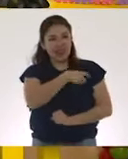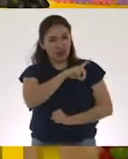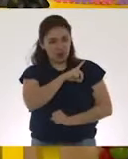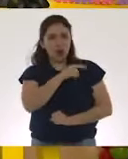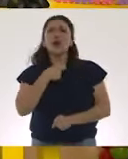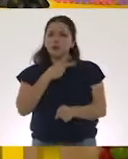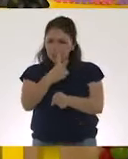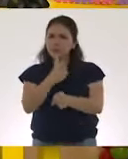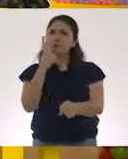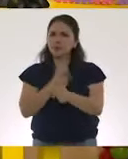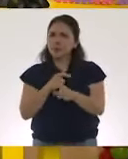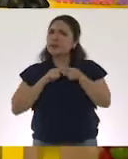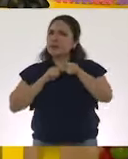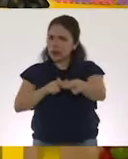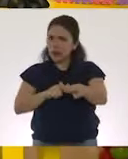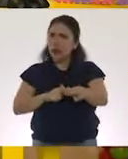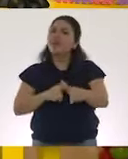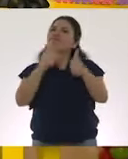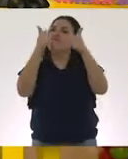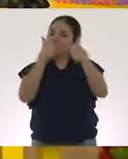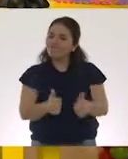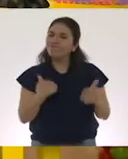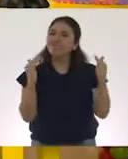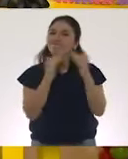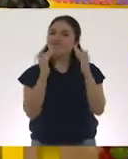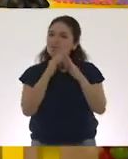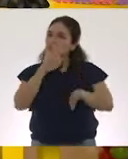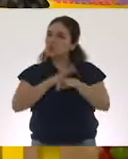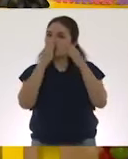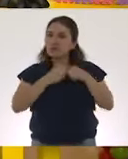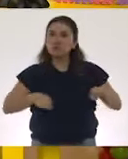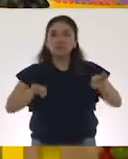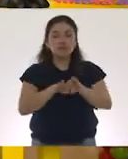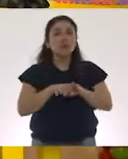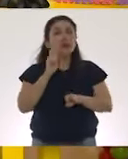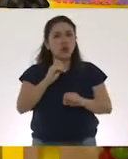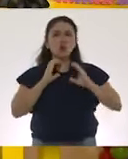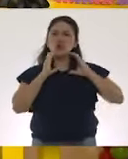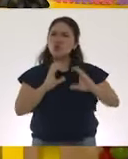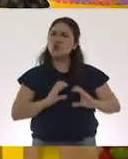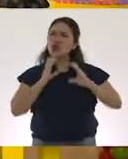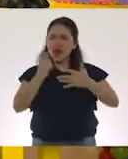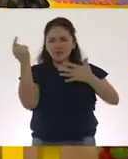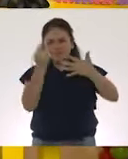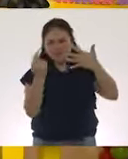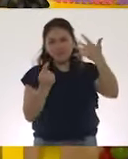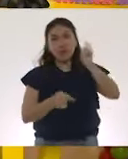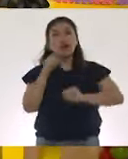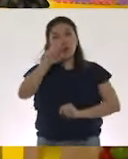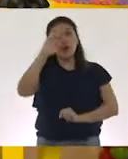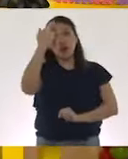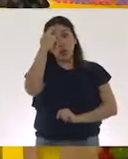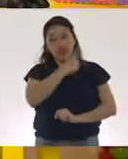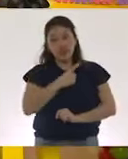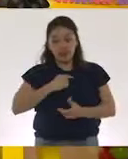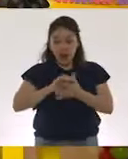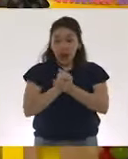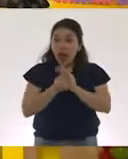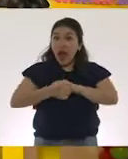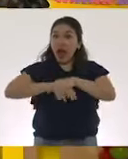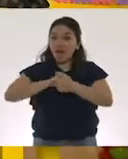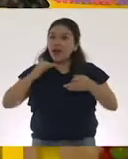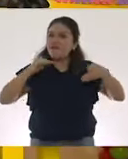Los invitamos a seguir resguardándose en casa, llevar a cabo todos los cuidados necesarios. Recuerden, lavarse las manos